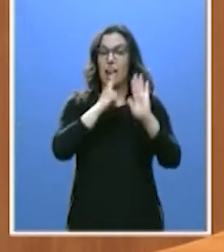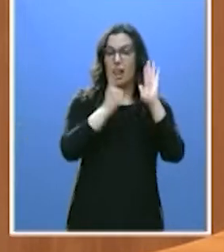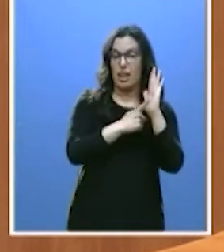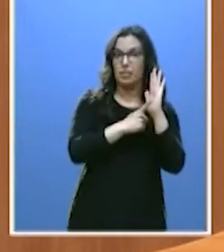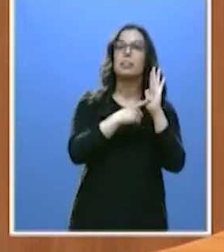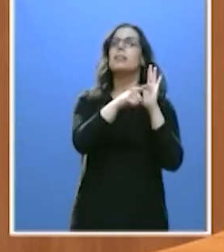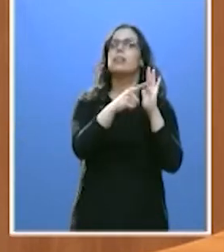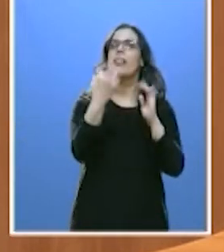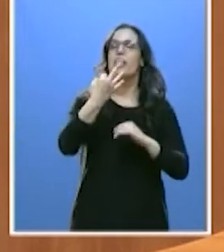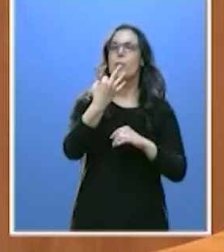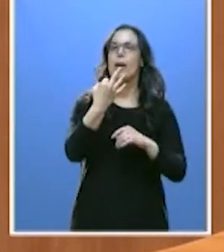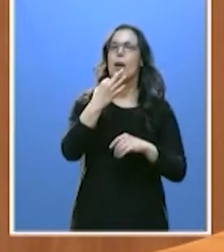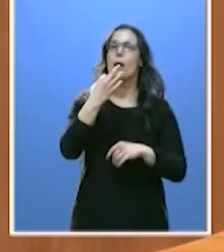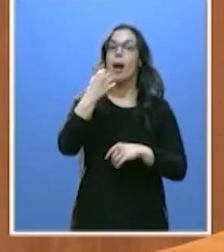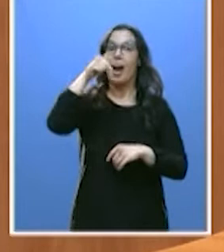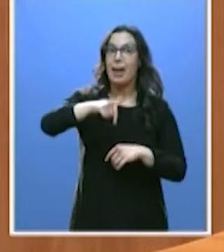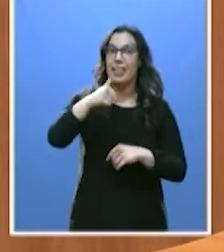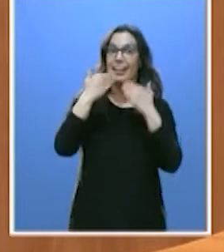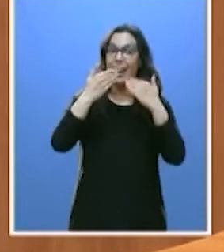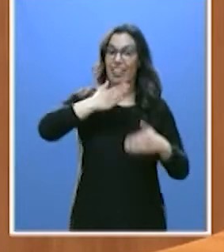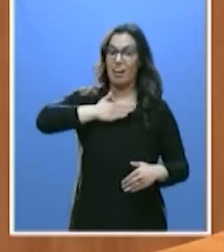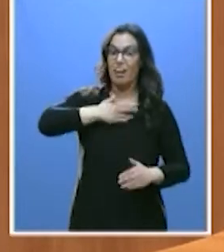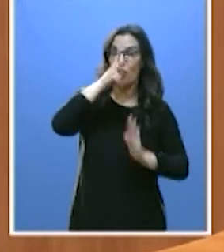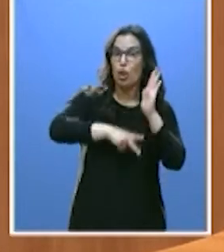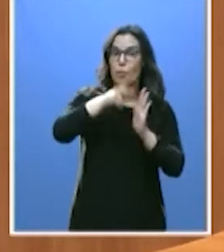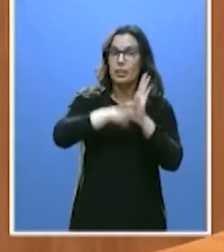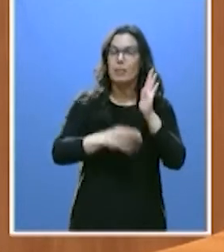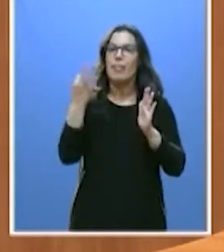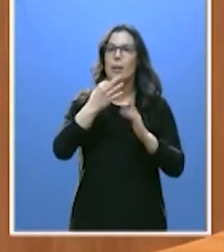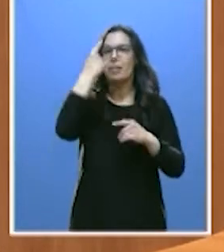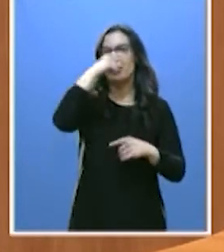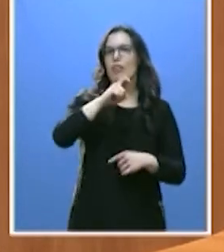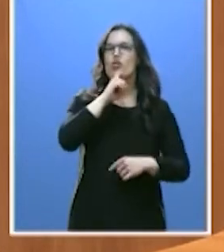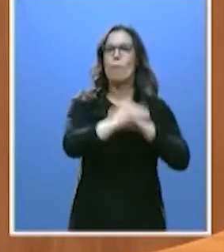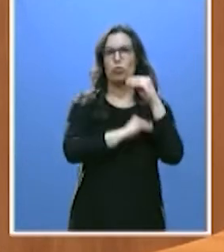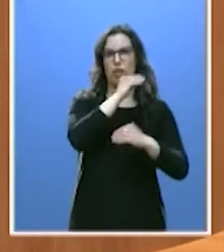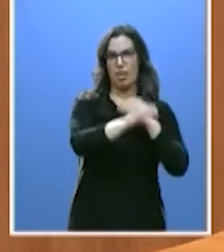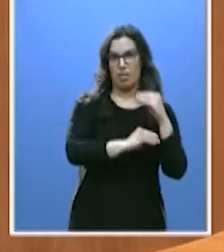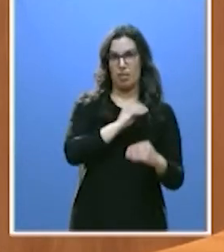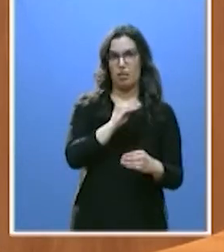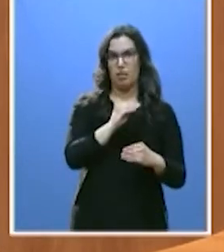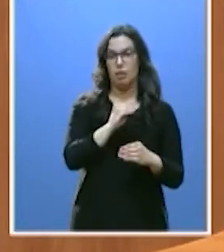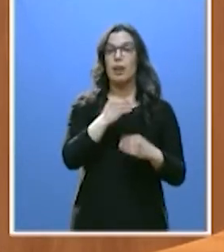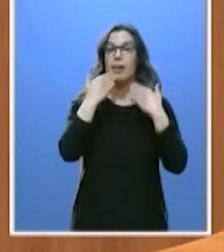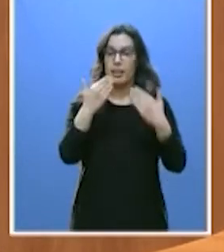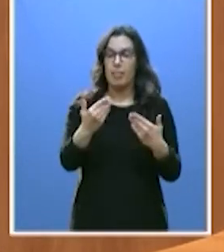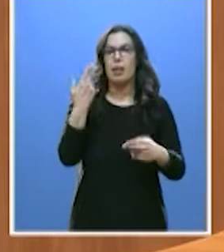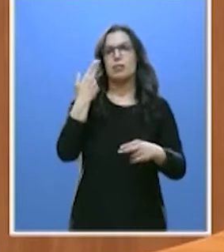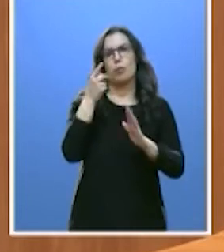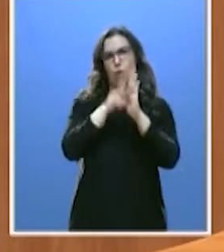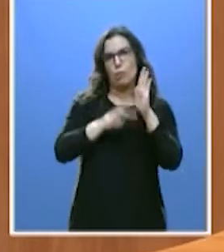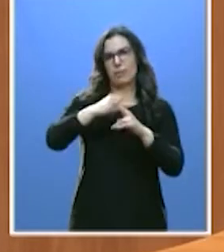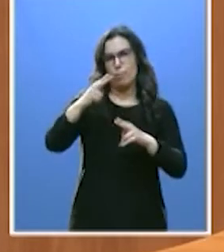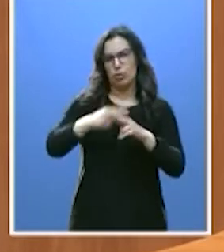exigen que ahora se sepa cómo se hacen las salchichas. Y las normas de higiene política han traído aquí que se sepa cómo se hacen las leyes.